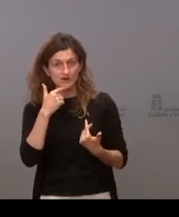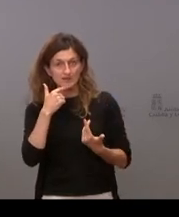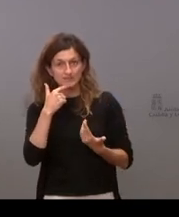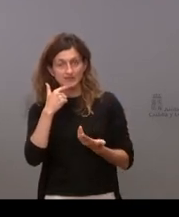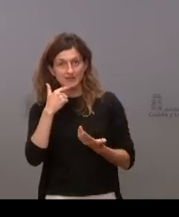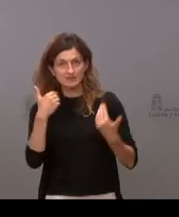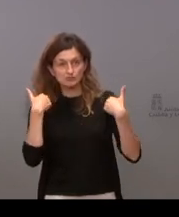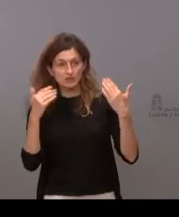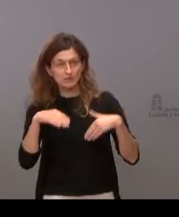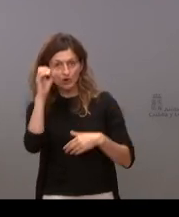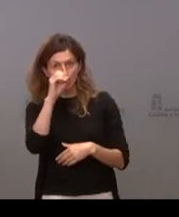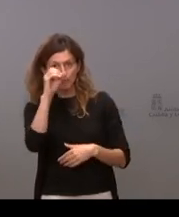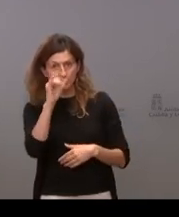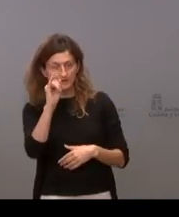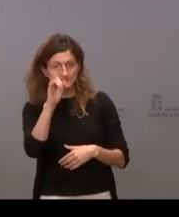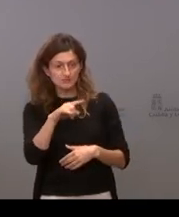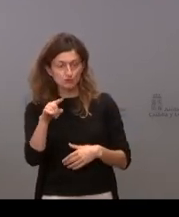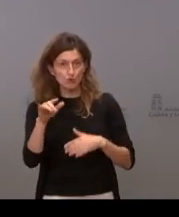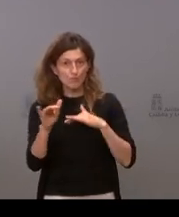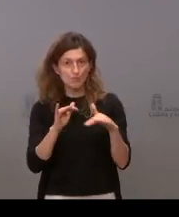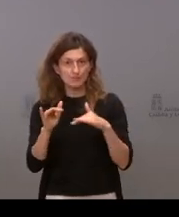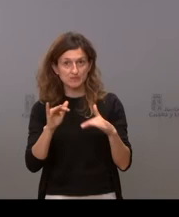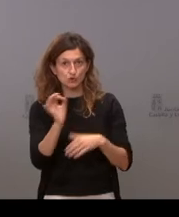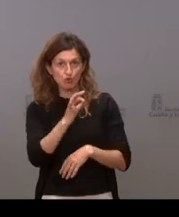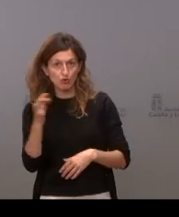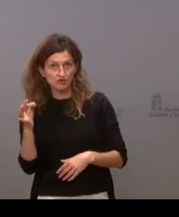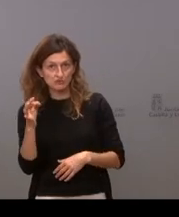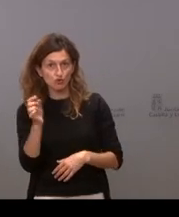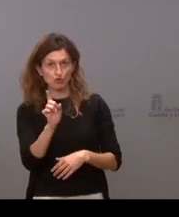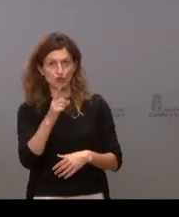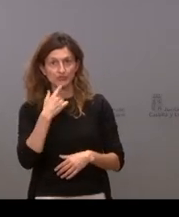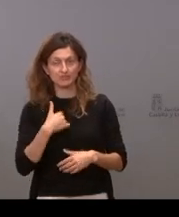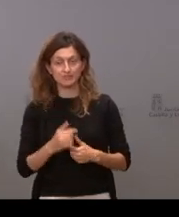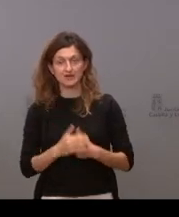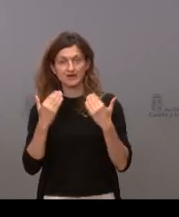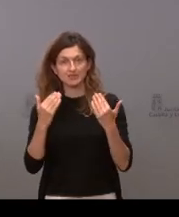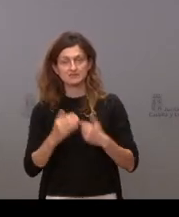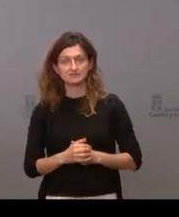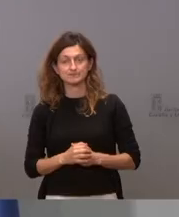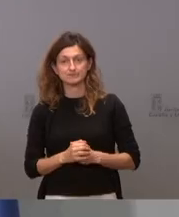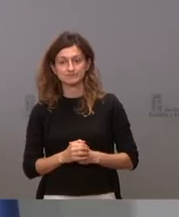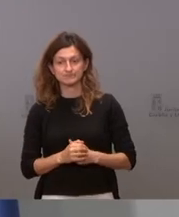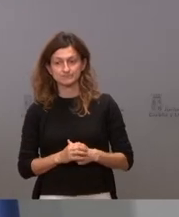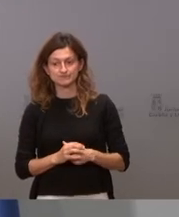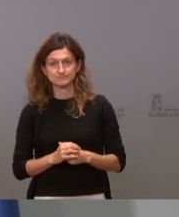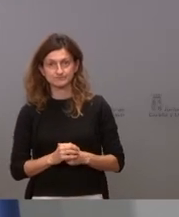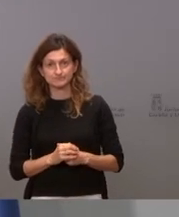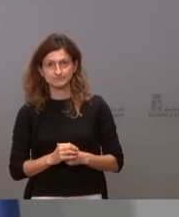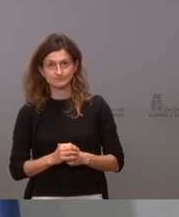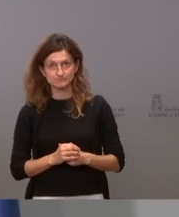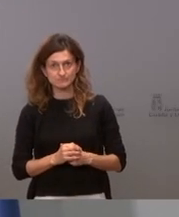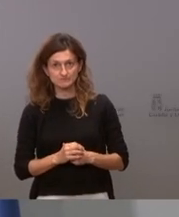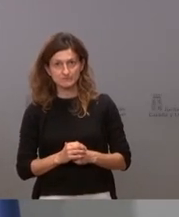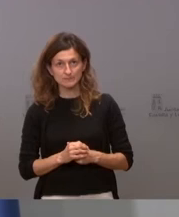que sí tendrá una opinión no sé si este movimiento le parece el correcto o no muchas gracias Muy bien